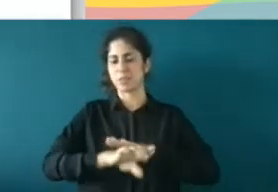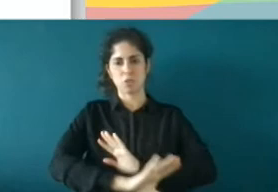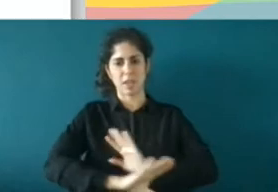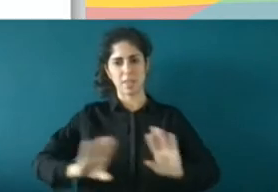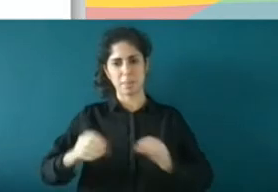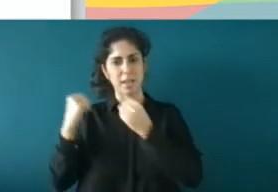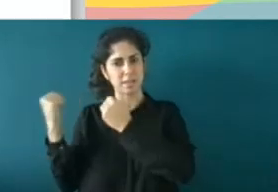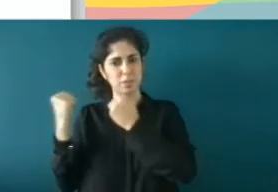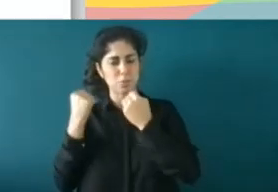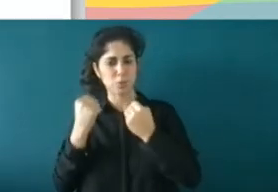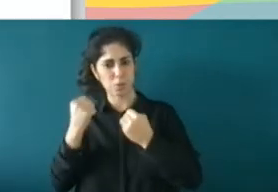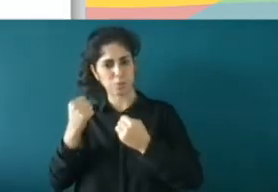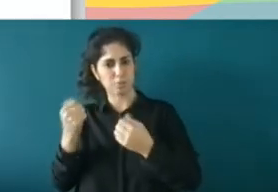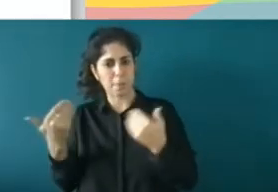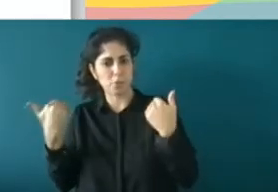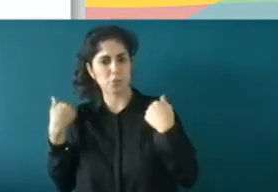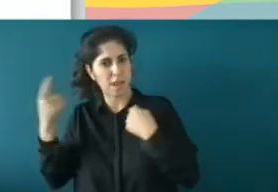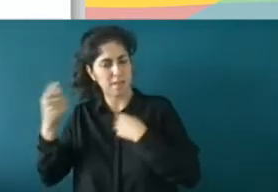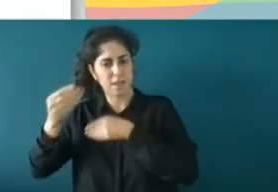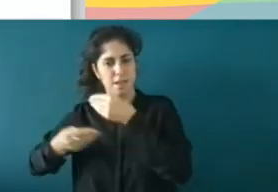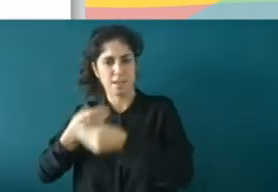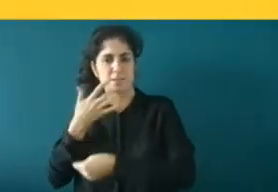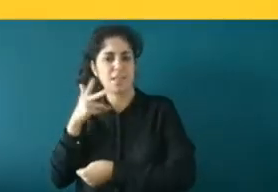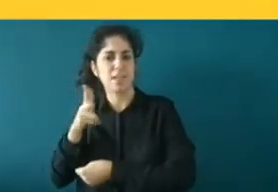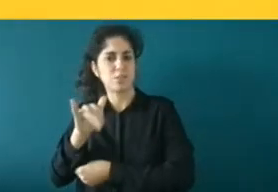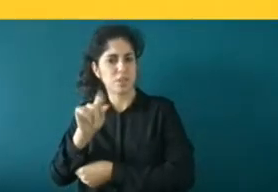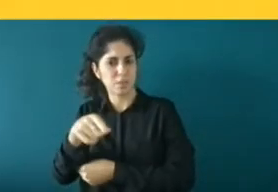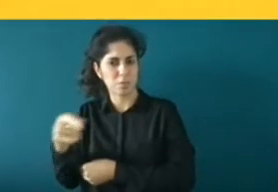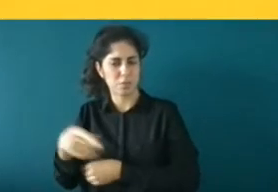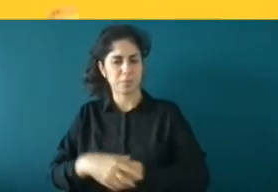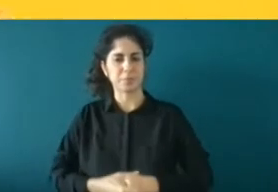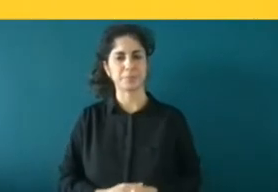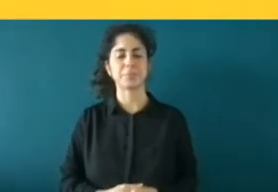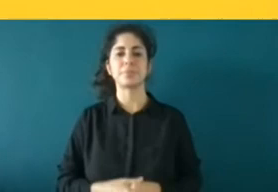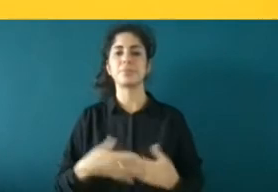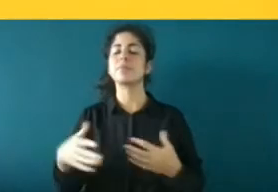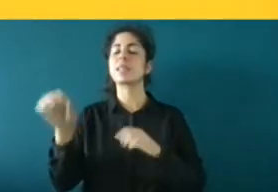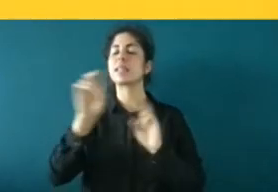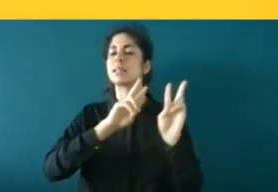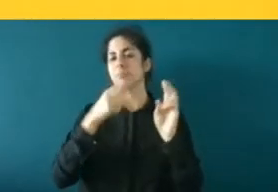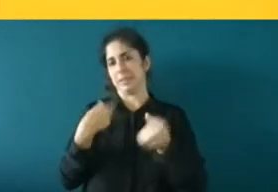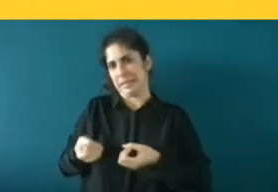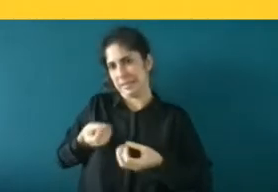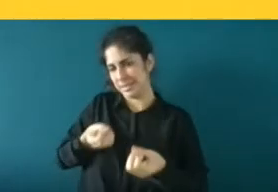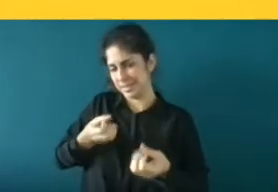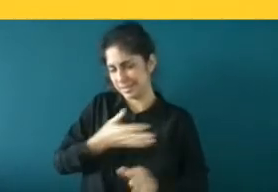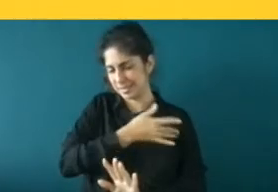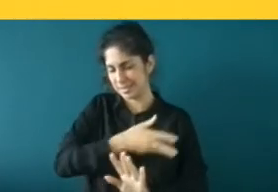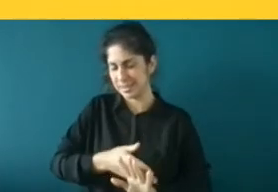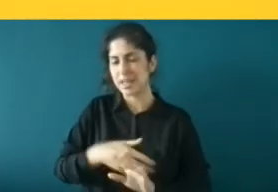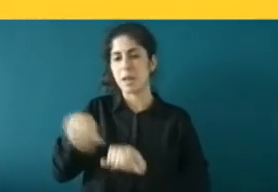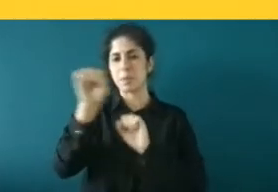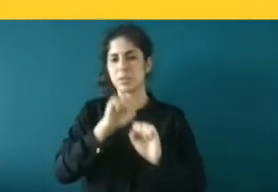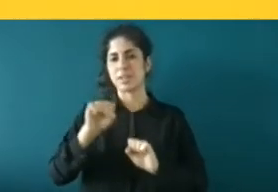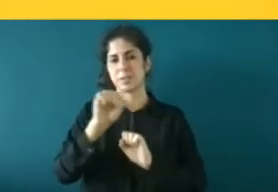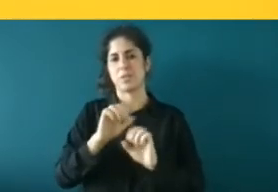Y bueno y la conclusión un poco que llego yo con esto de la protección internacional después de contarles todo esto es que bueno si no hubiera personas en